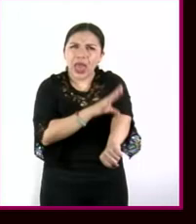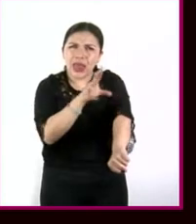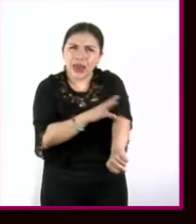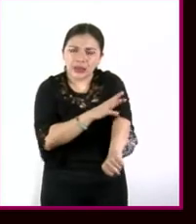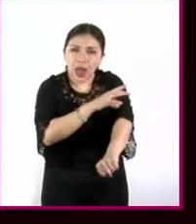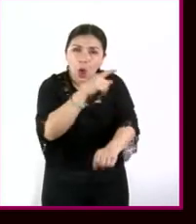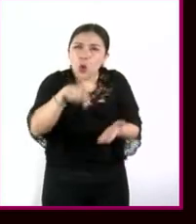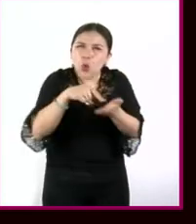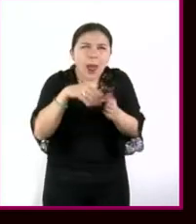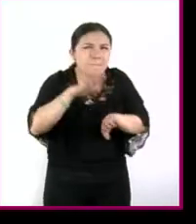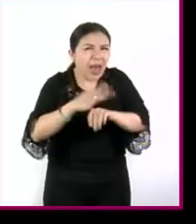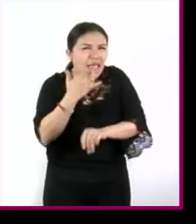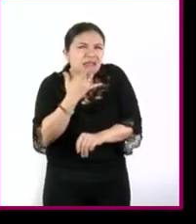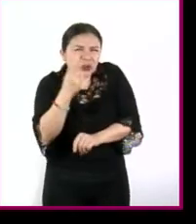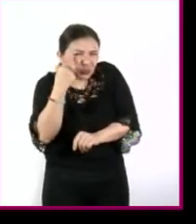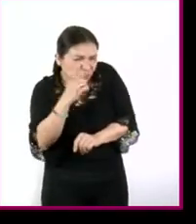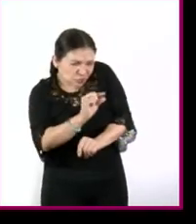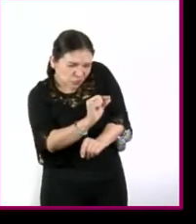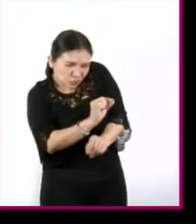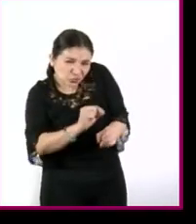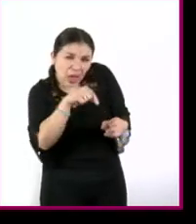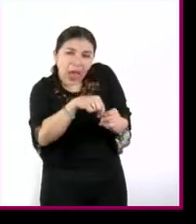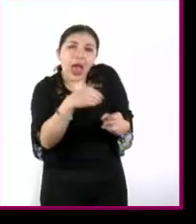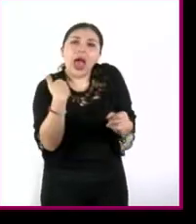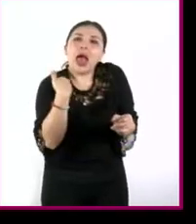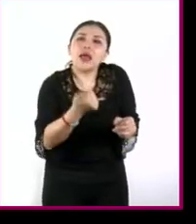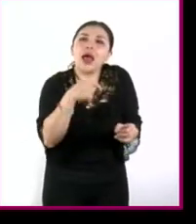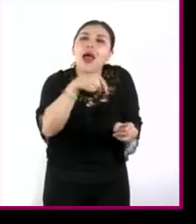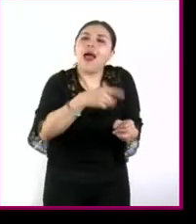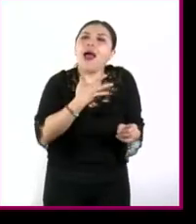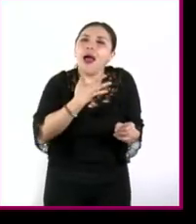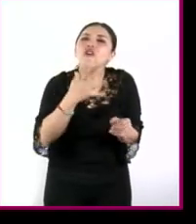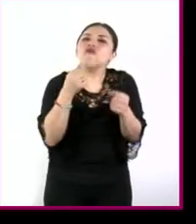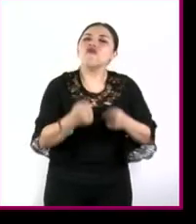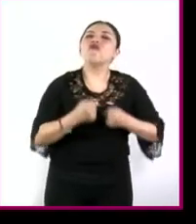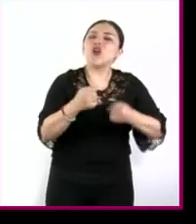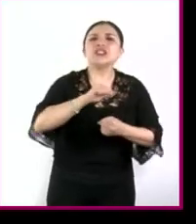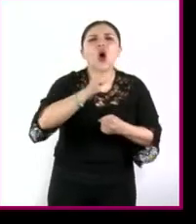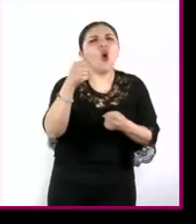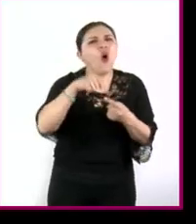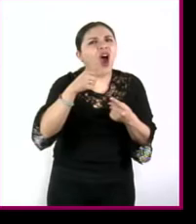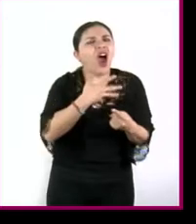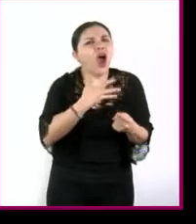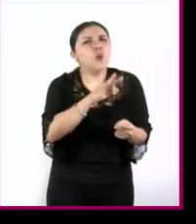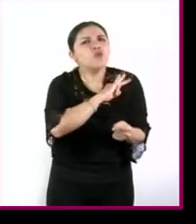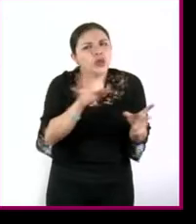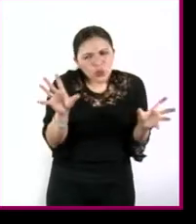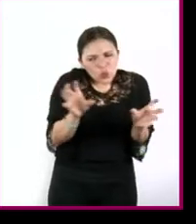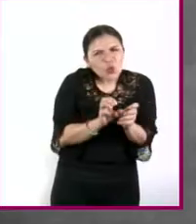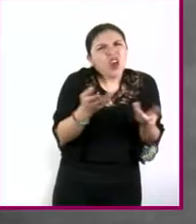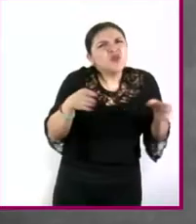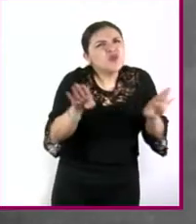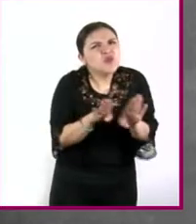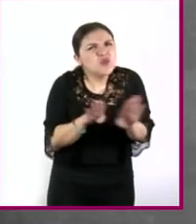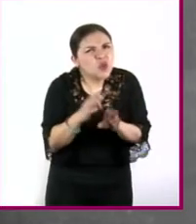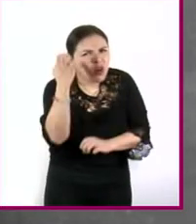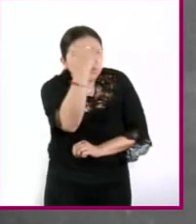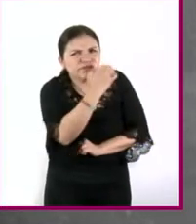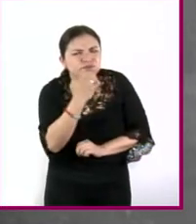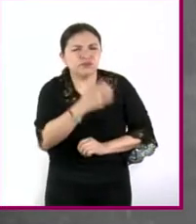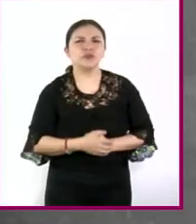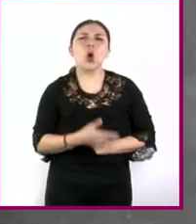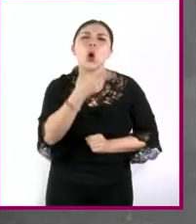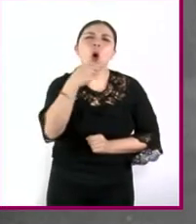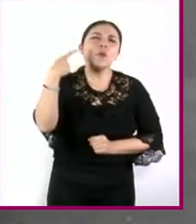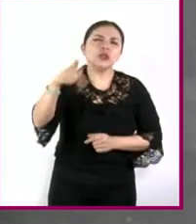un espacio muy reducido se asumió que debía existir una fuerza adicional que los mantuviera unidos el físico